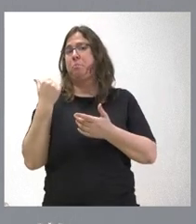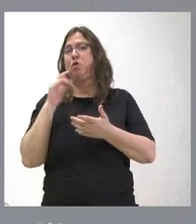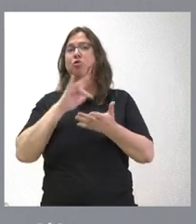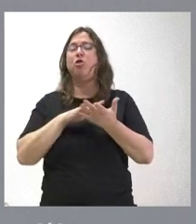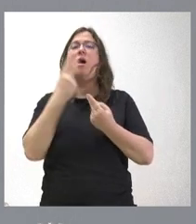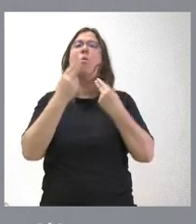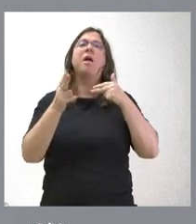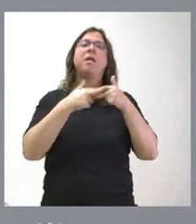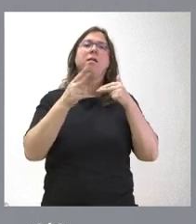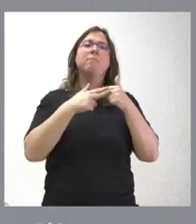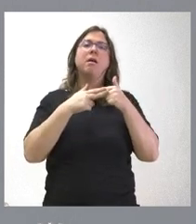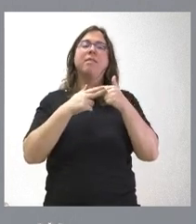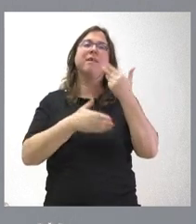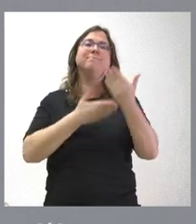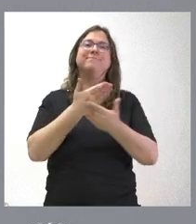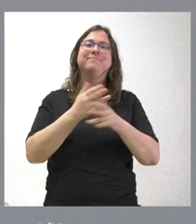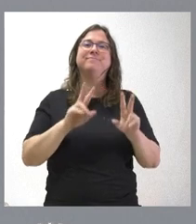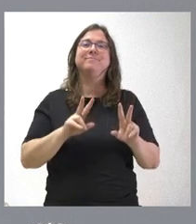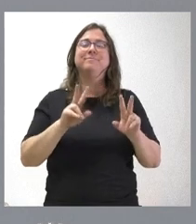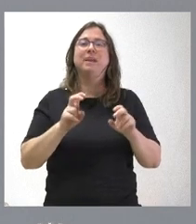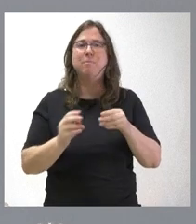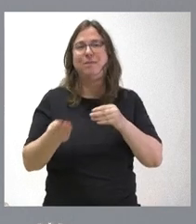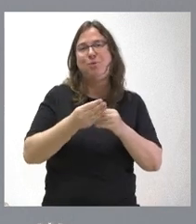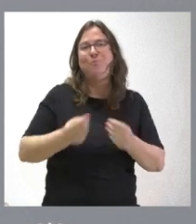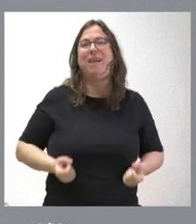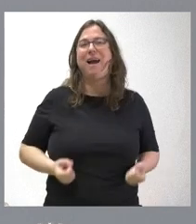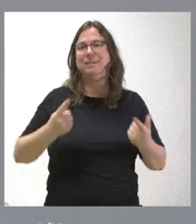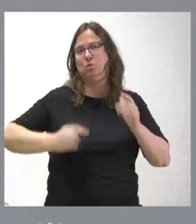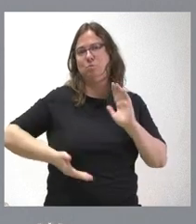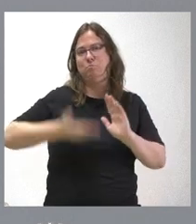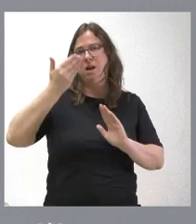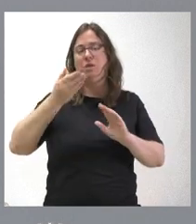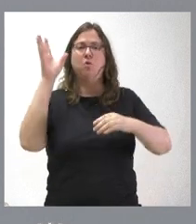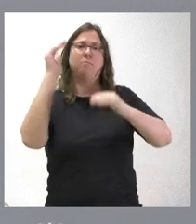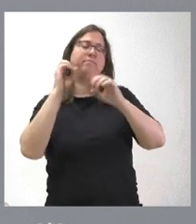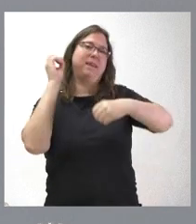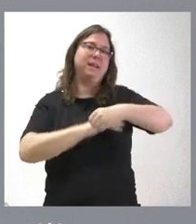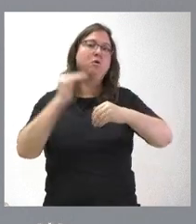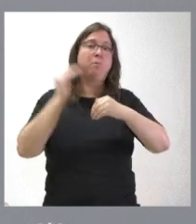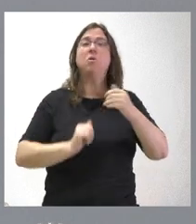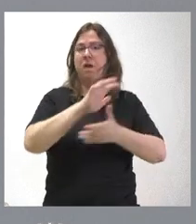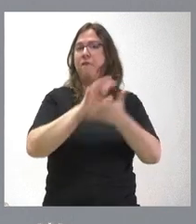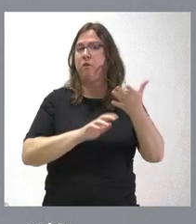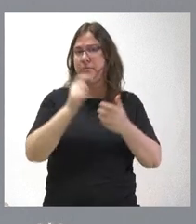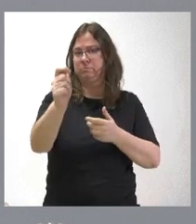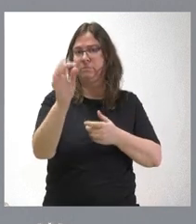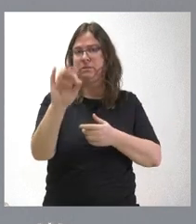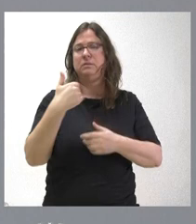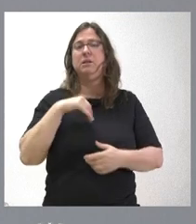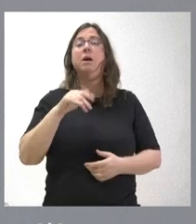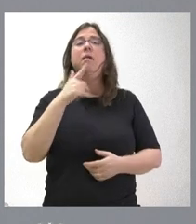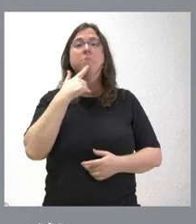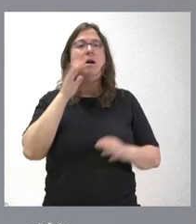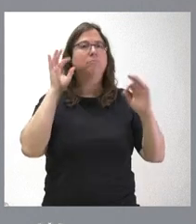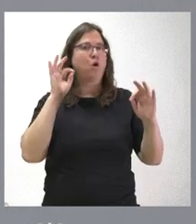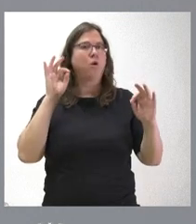enmiendas que se plantearon que incrementaban gastos o reducían ingresos y que tuvieron el informe. Y, lógicamente, también lo ha tenido en el